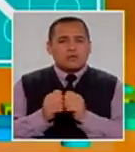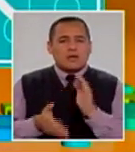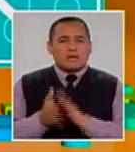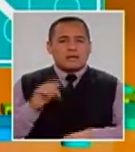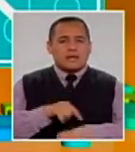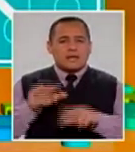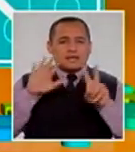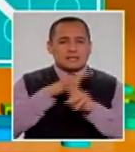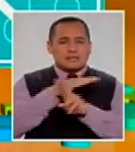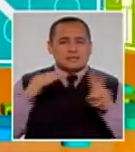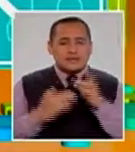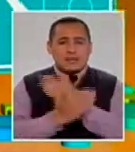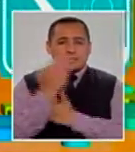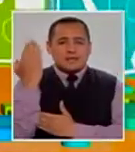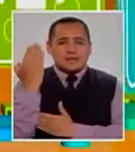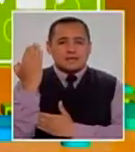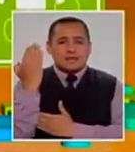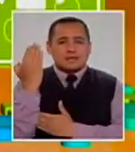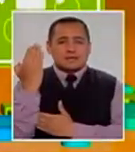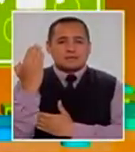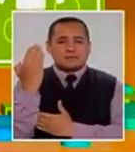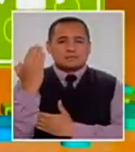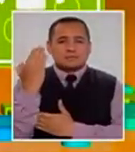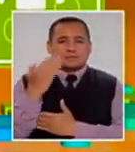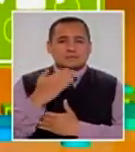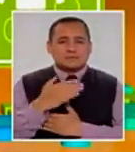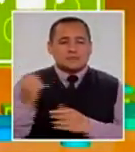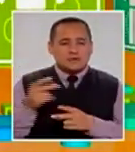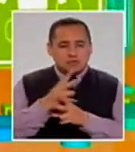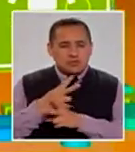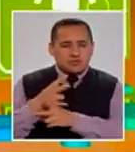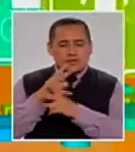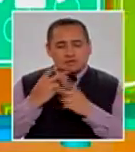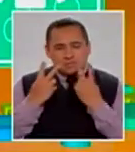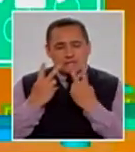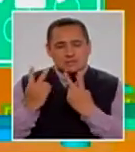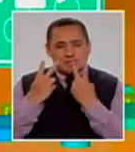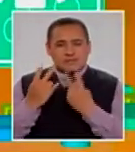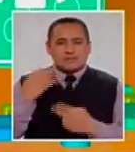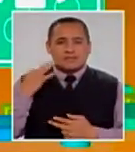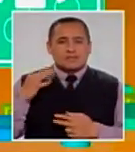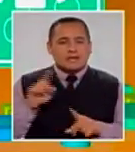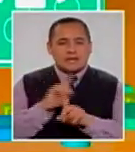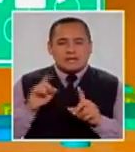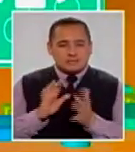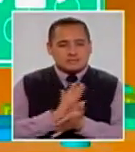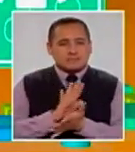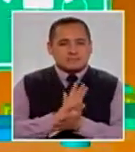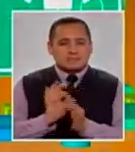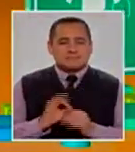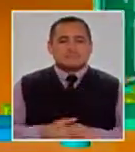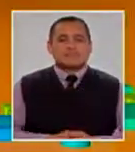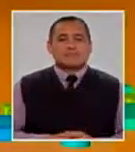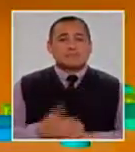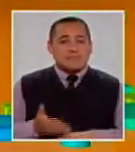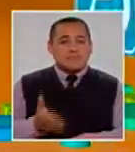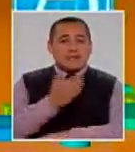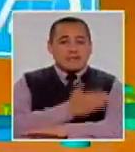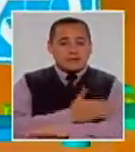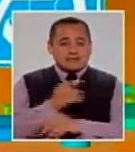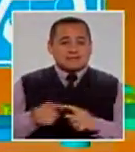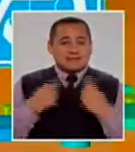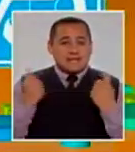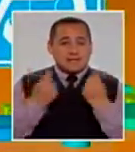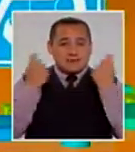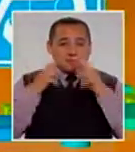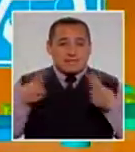a las siete y media de la mañana y estar cuidándolos, viéndolos siempre, que esté ahí, que no le pase nada. Nos adelantamos